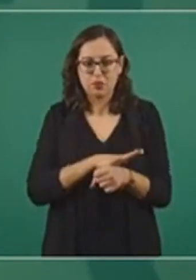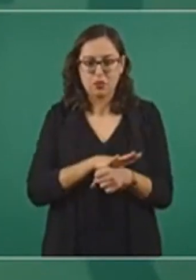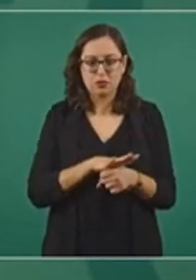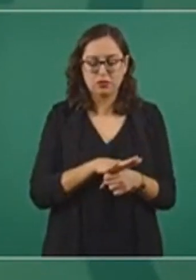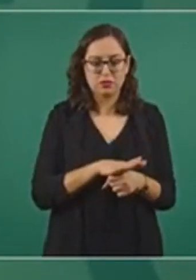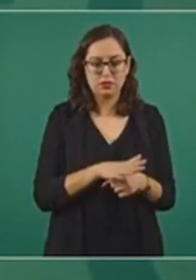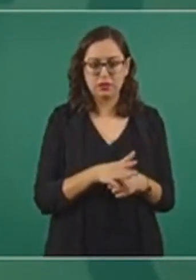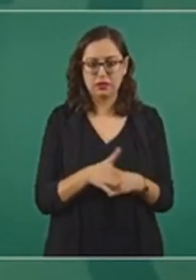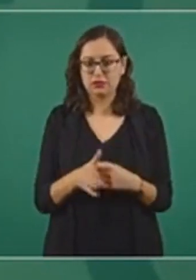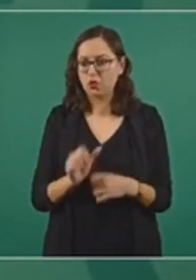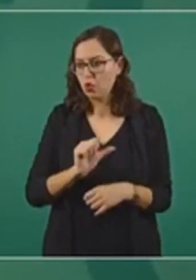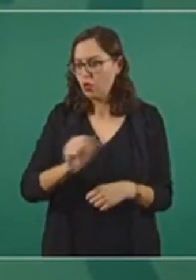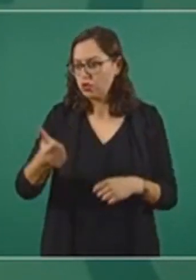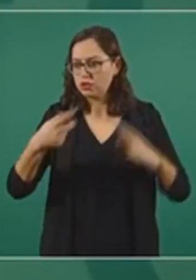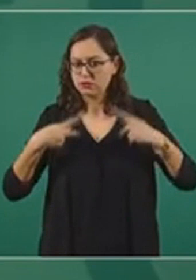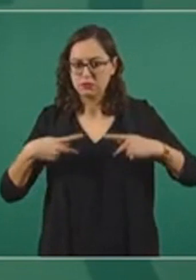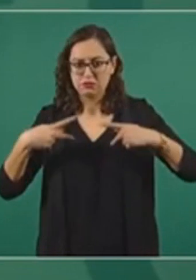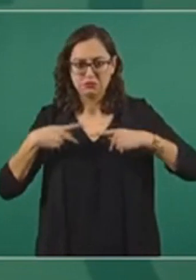trabajadores.